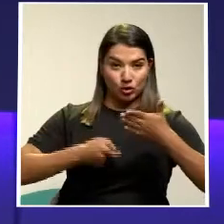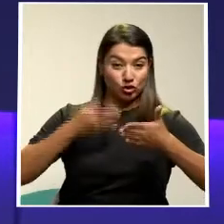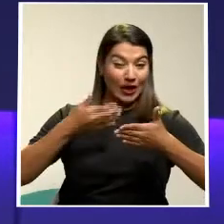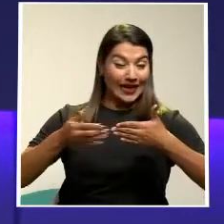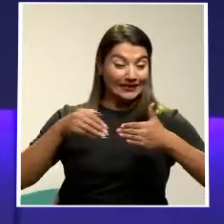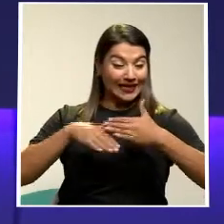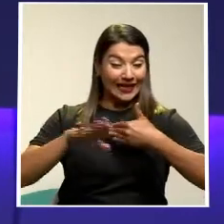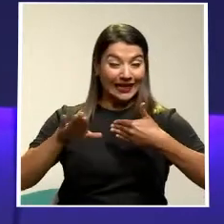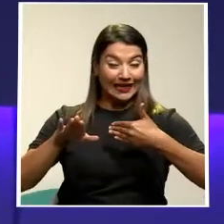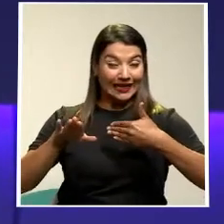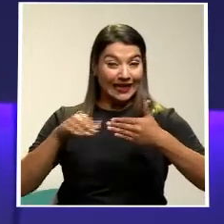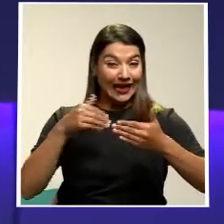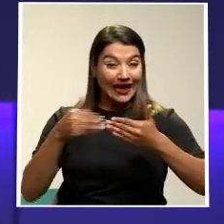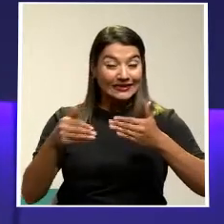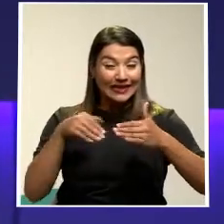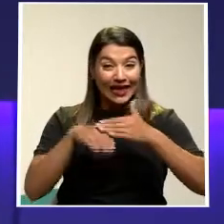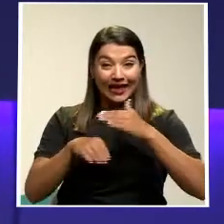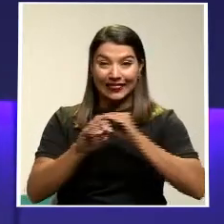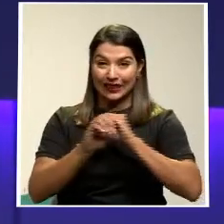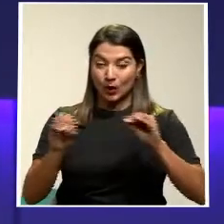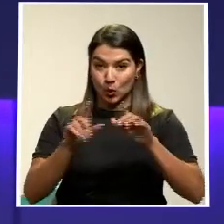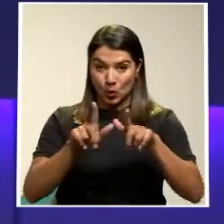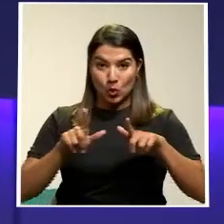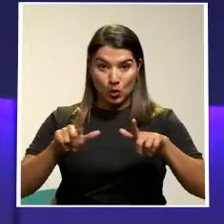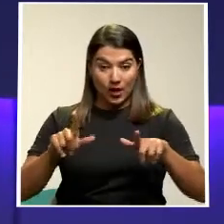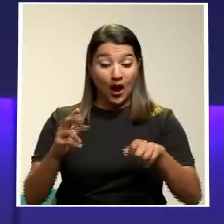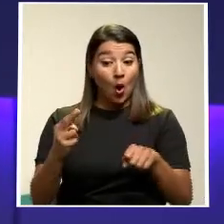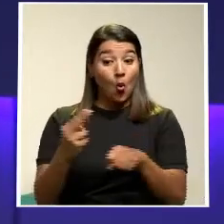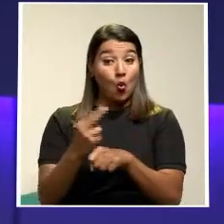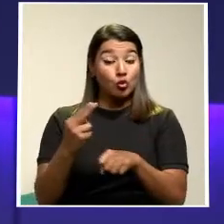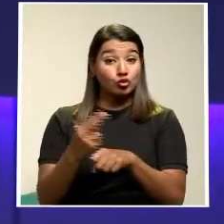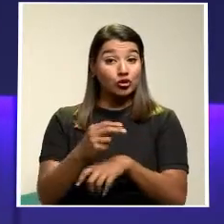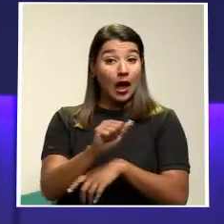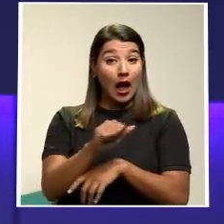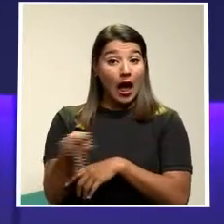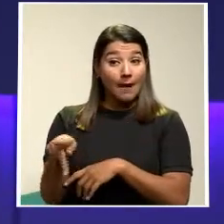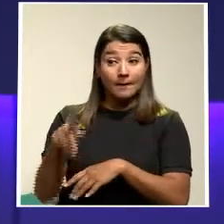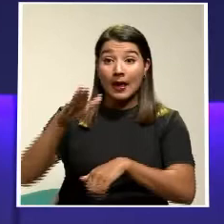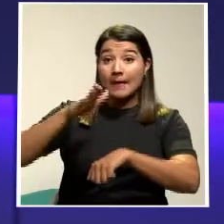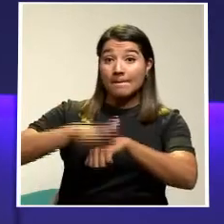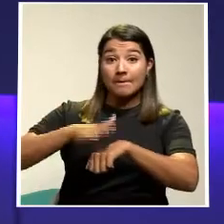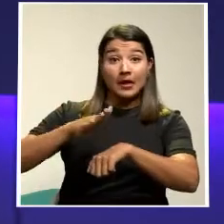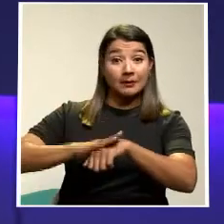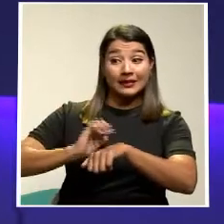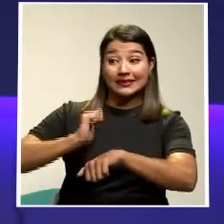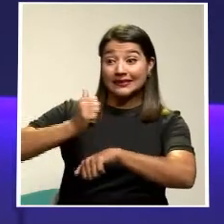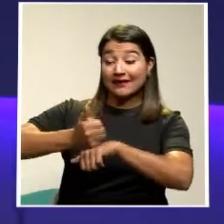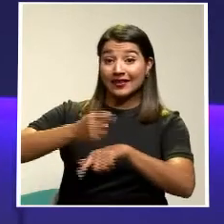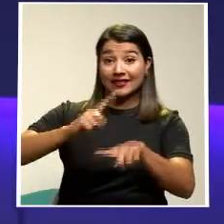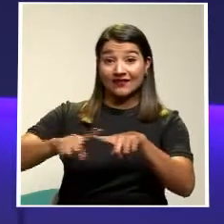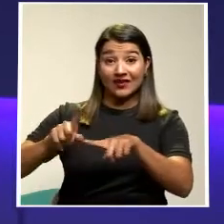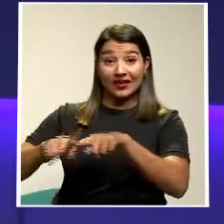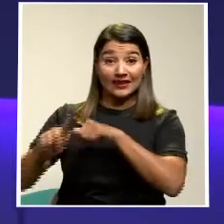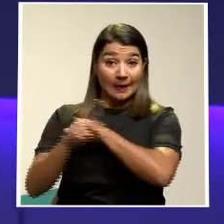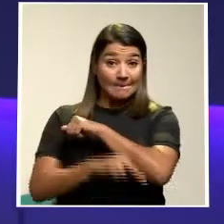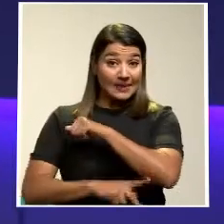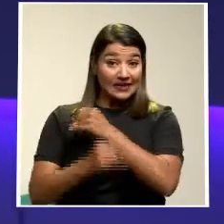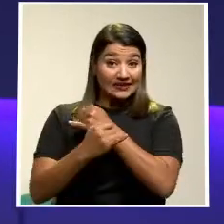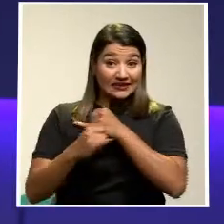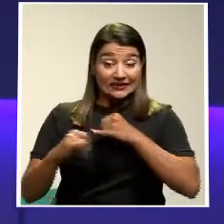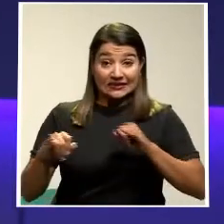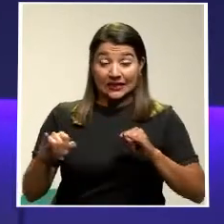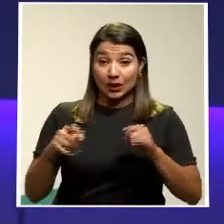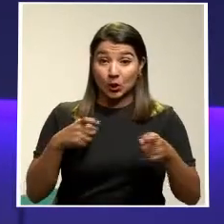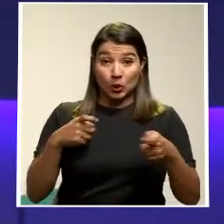tecnológicas que les permiten atravesar fronteras con muy pocas regulaciones Son la nueva